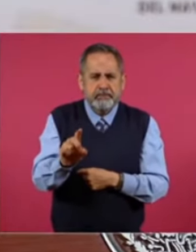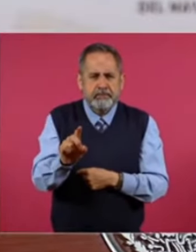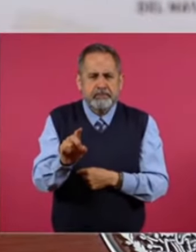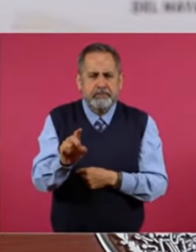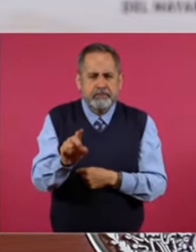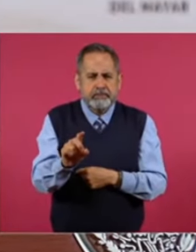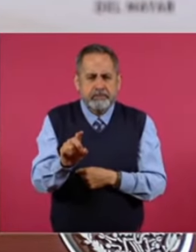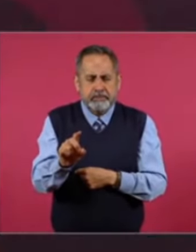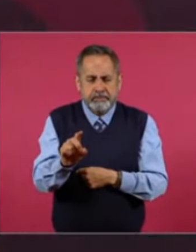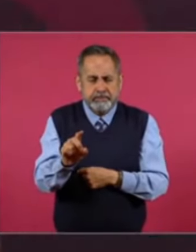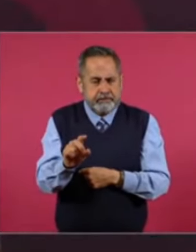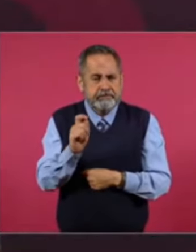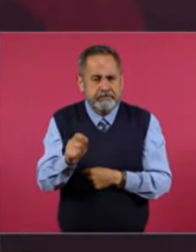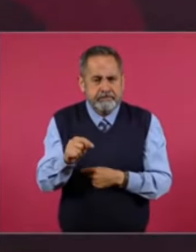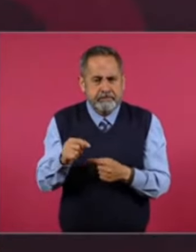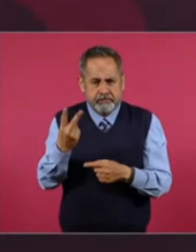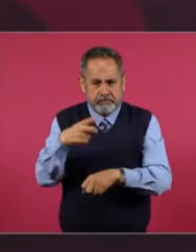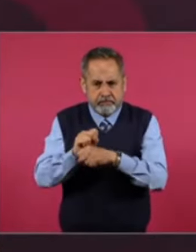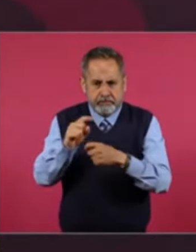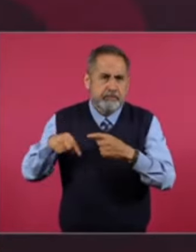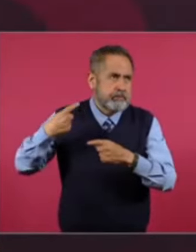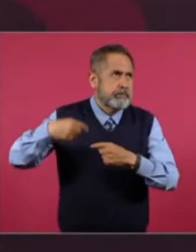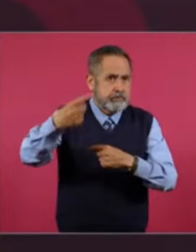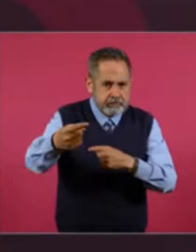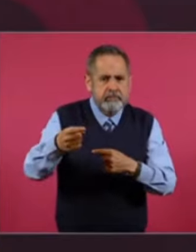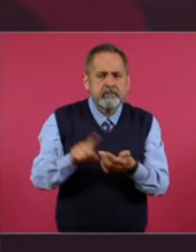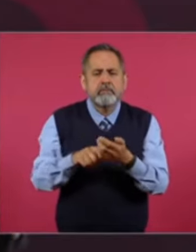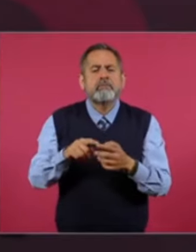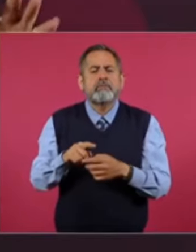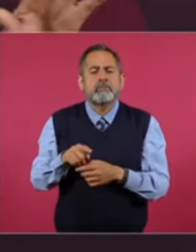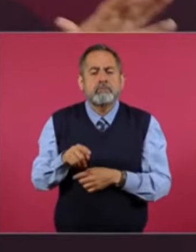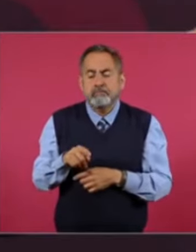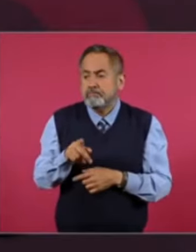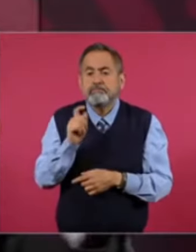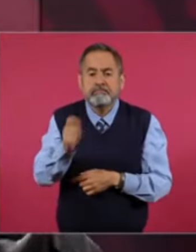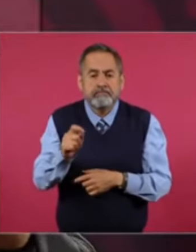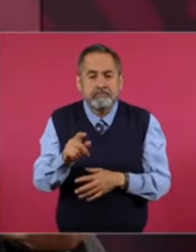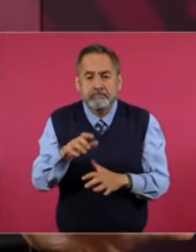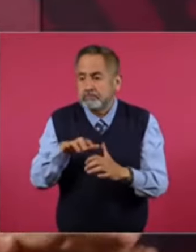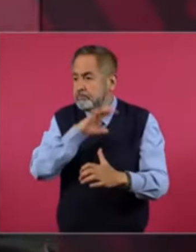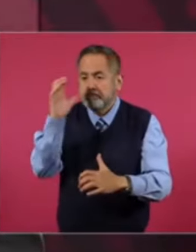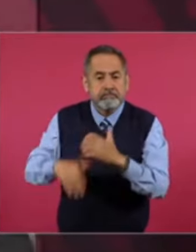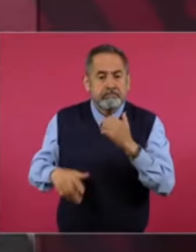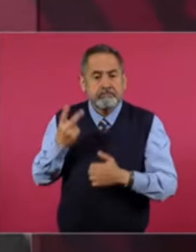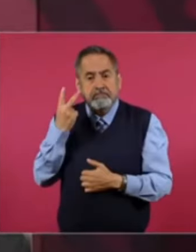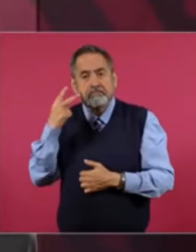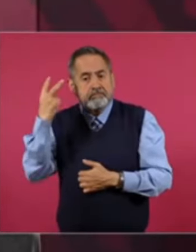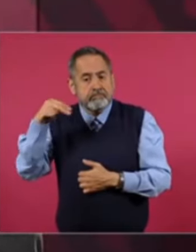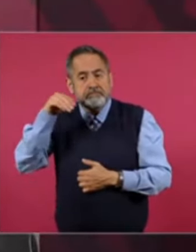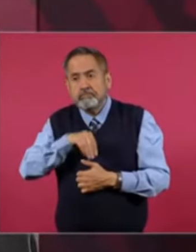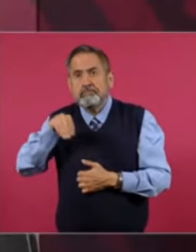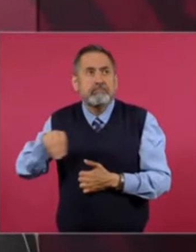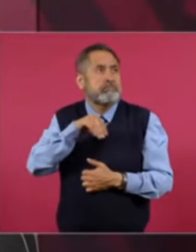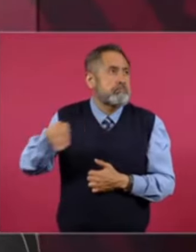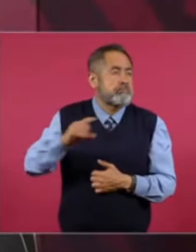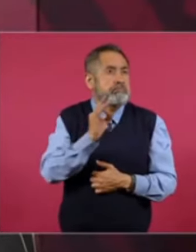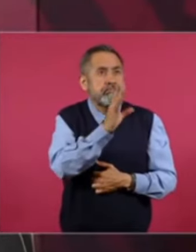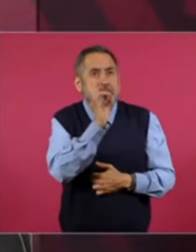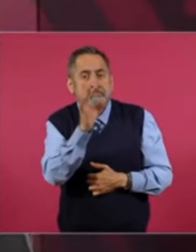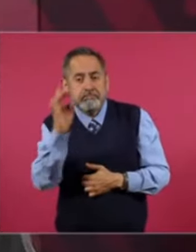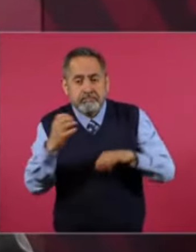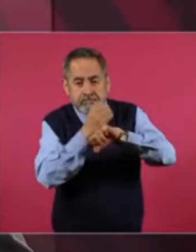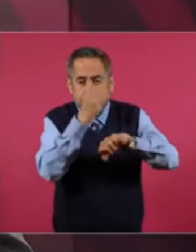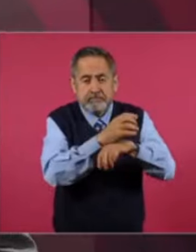Después de este. Vamos a terminar ya. De recorrer. Todos los estados.